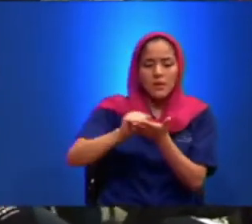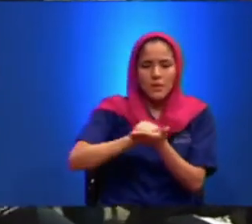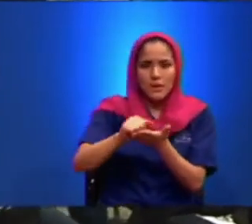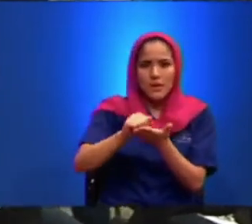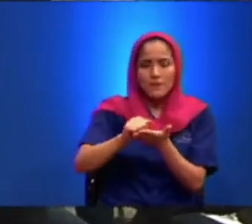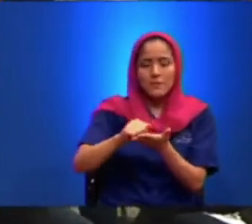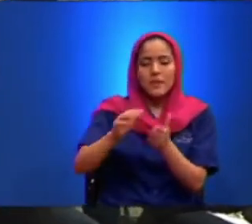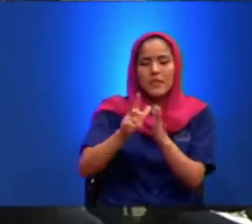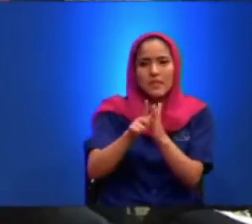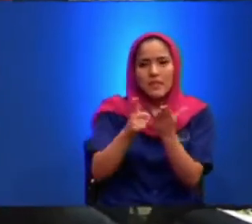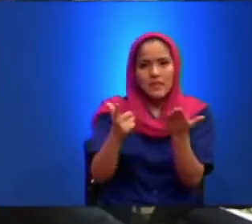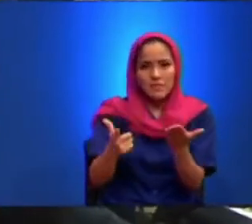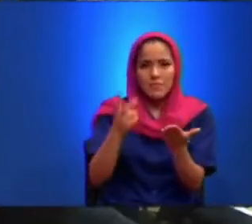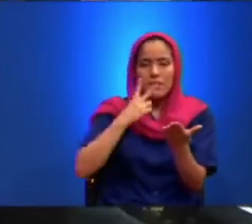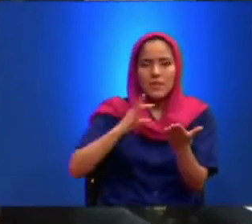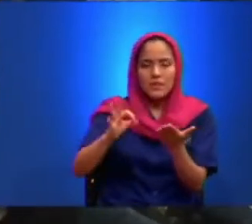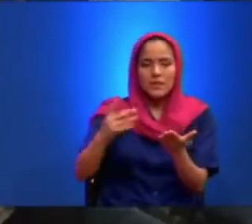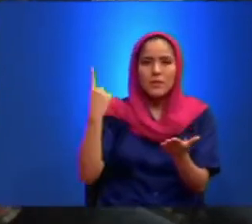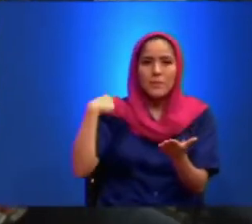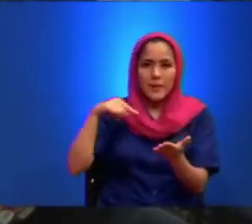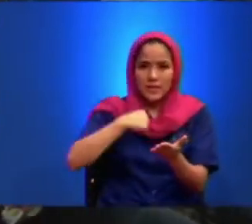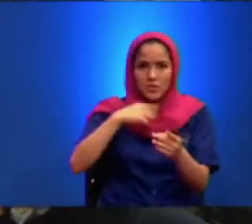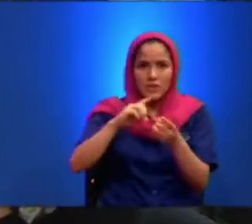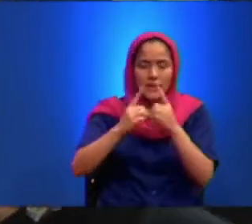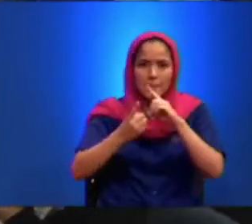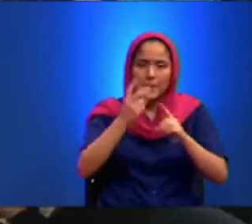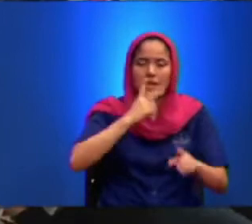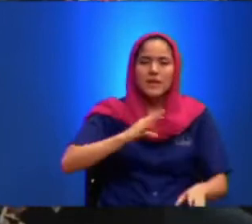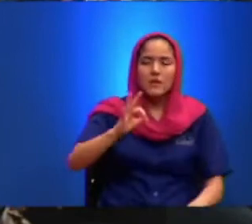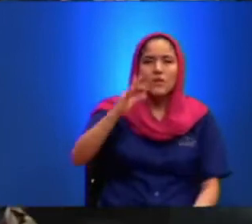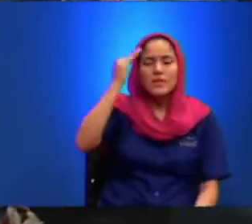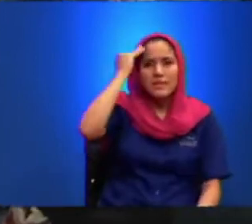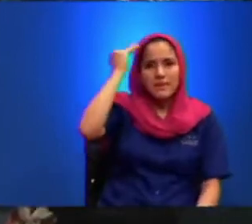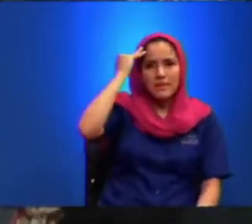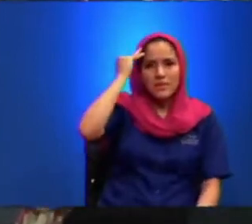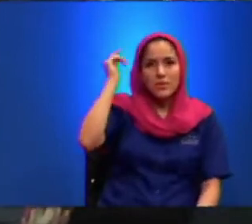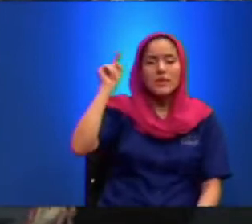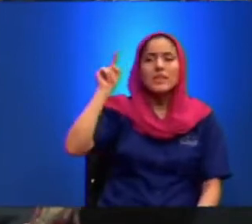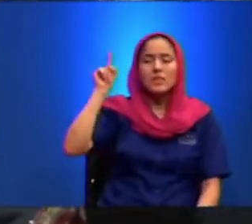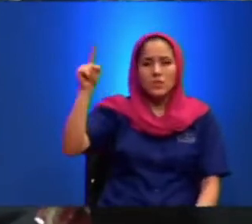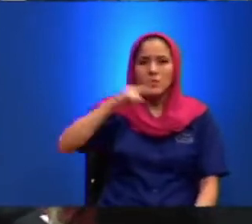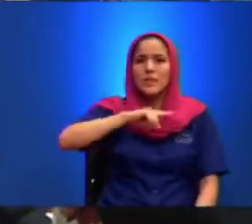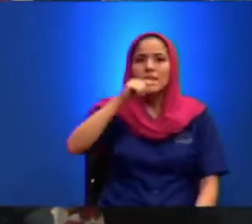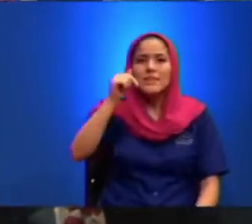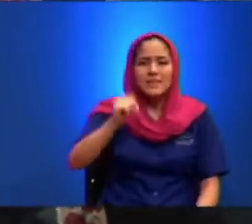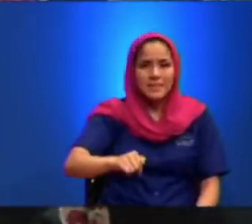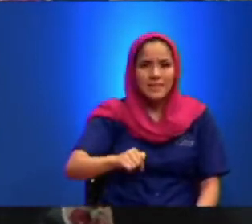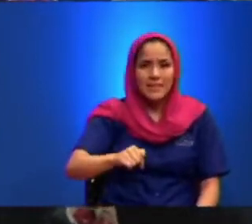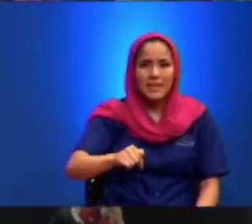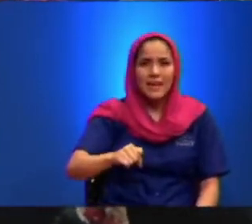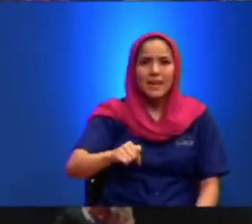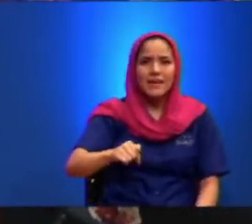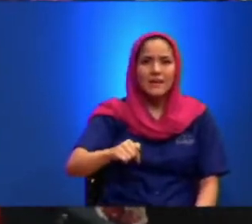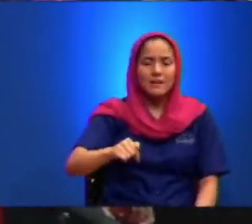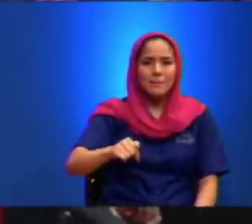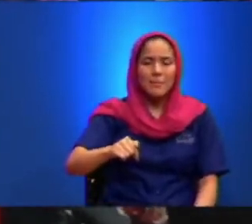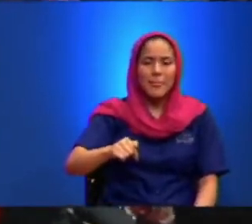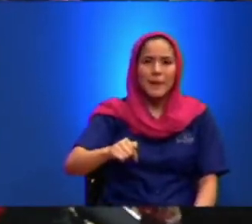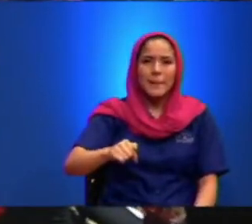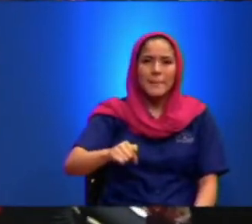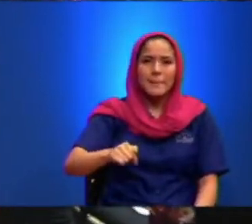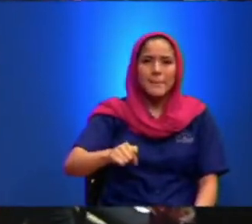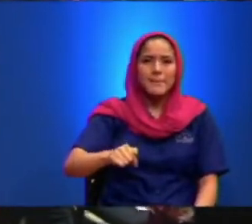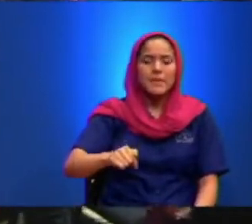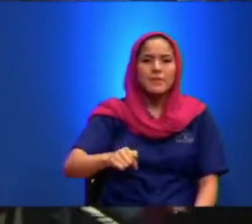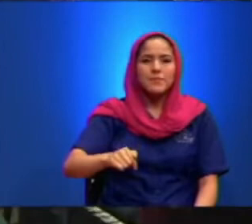A Mí Sabiendo Que Ibas A Estar Como El Macho Cabrío A Sacerle Enviado Al